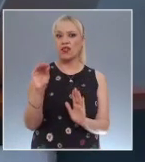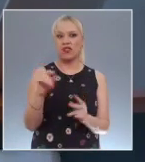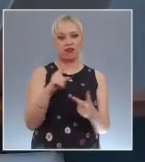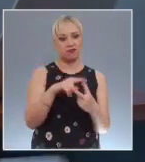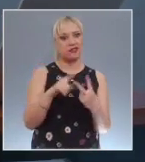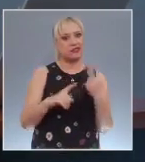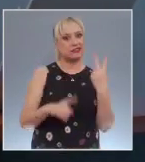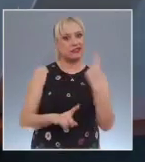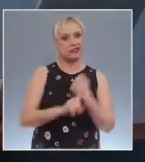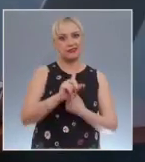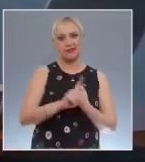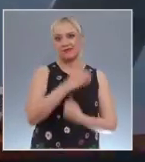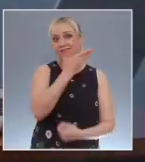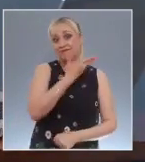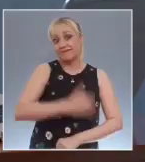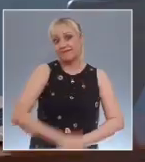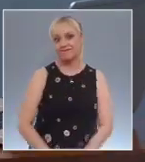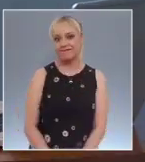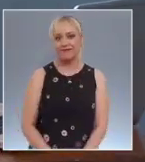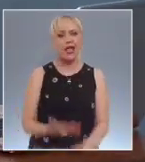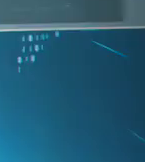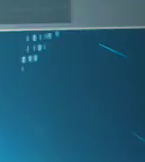Y ahora, las breves del mundo.